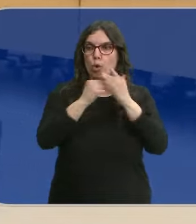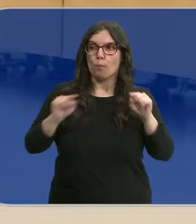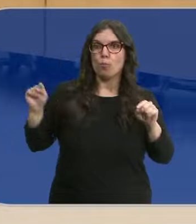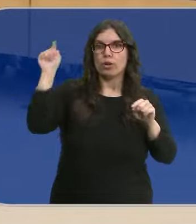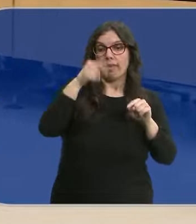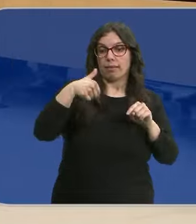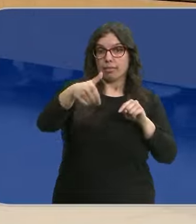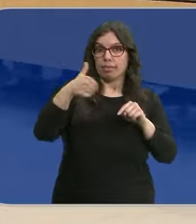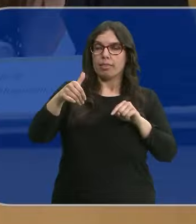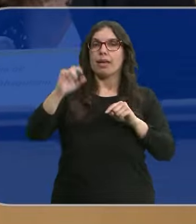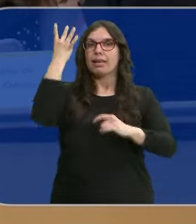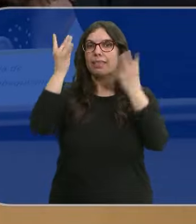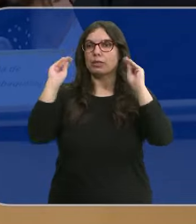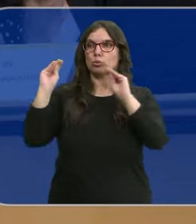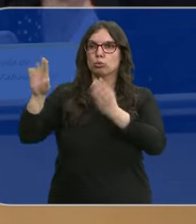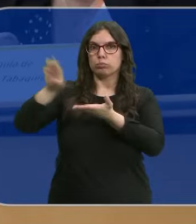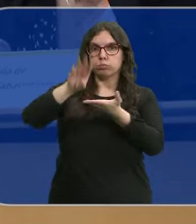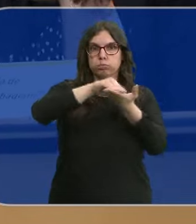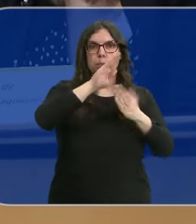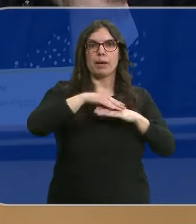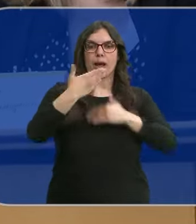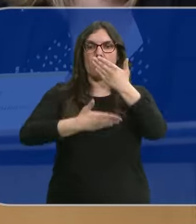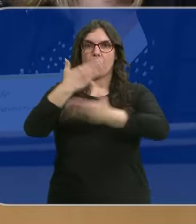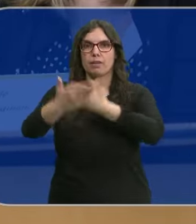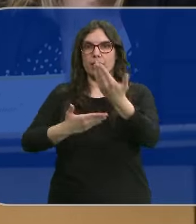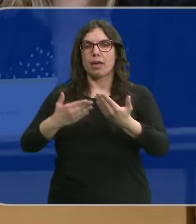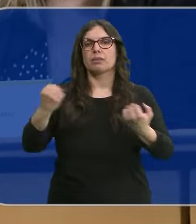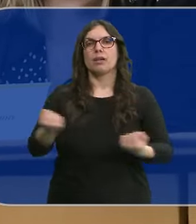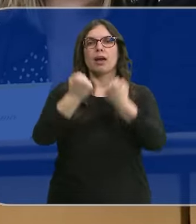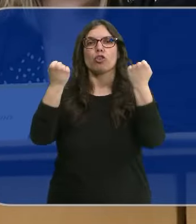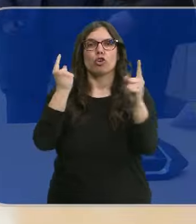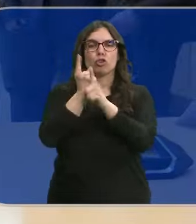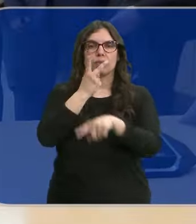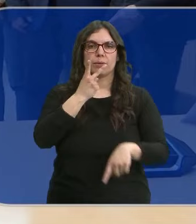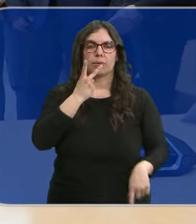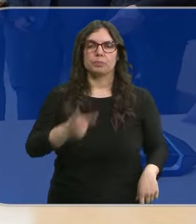que pronto darán su veredicto para que se continúe avanzando en esta acción antitabaco.